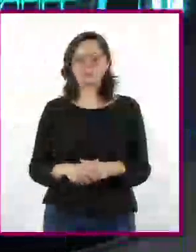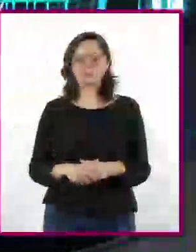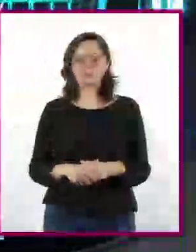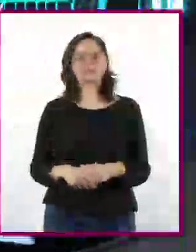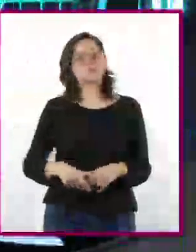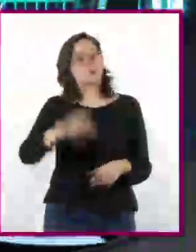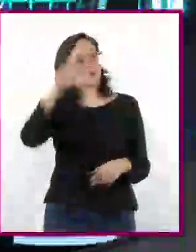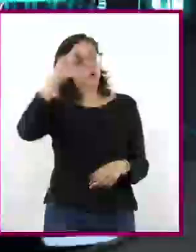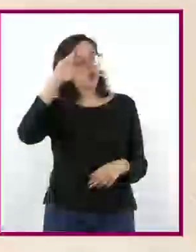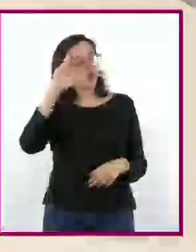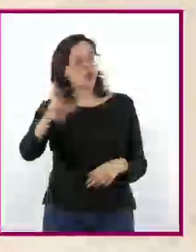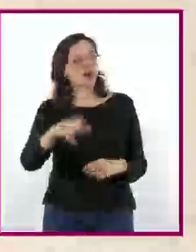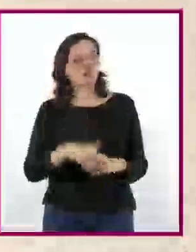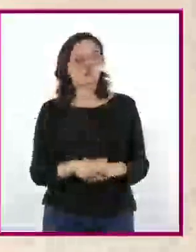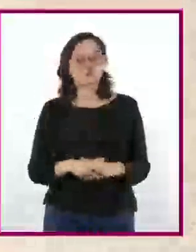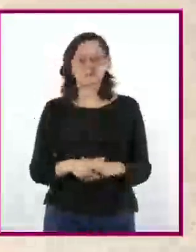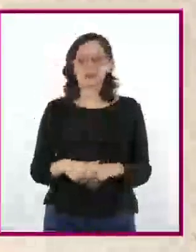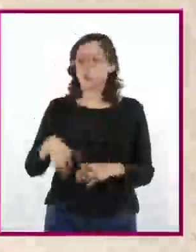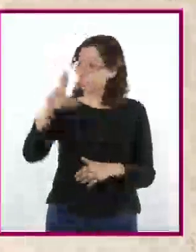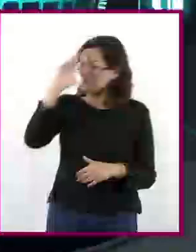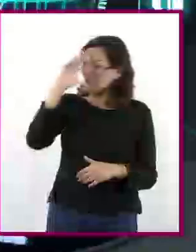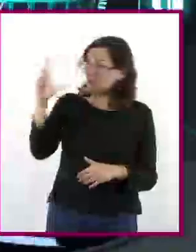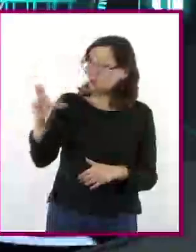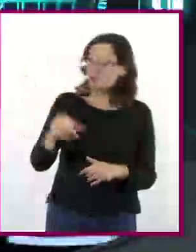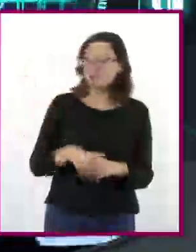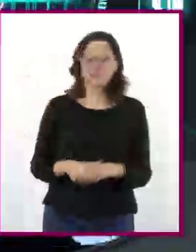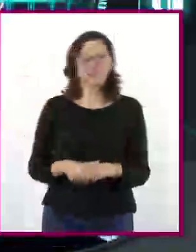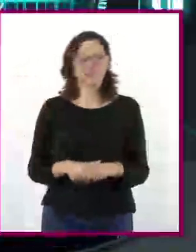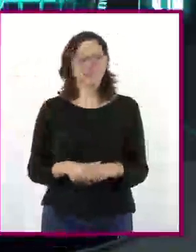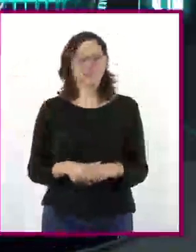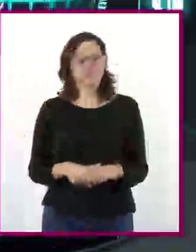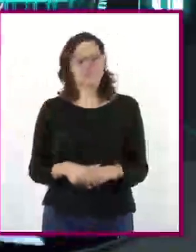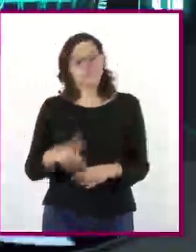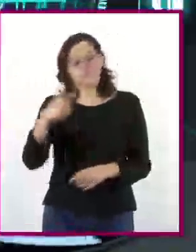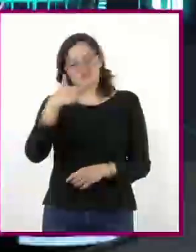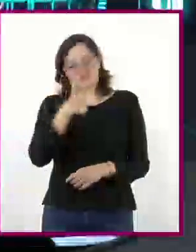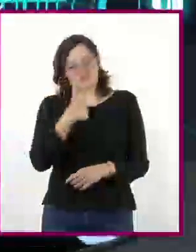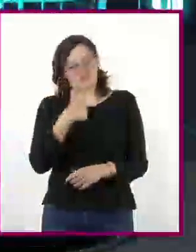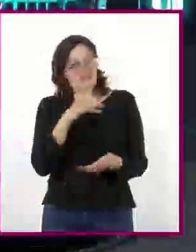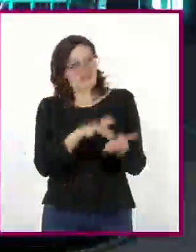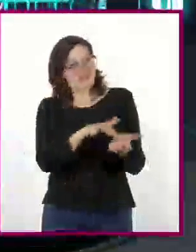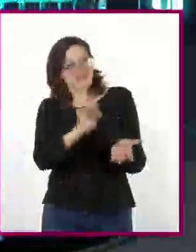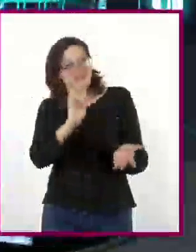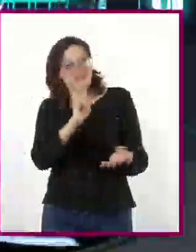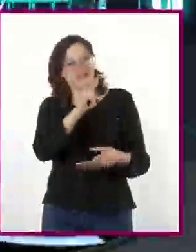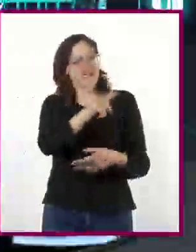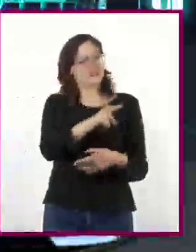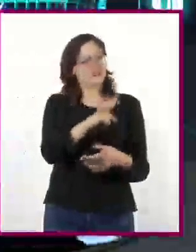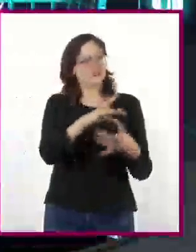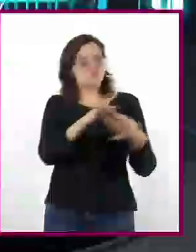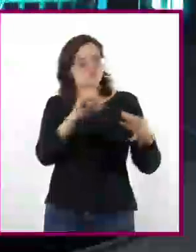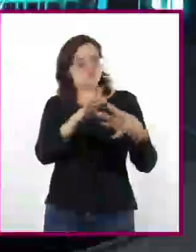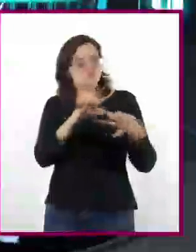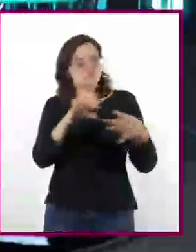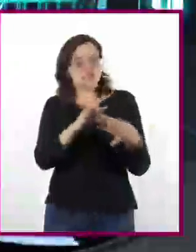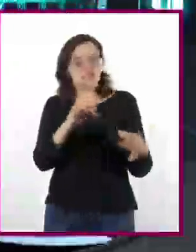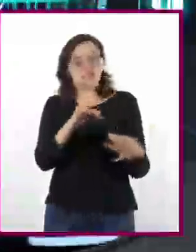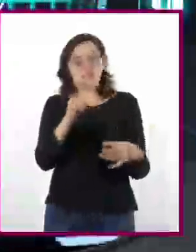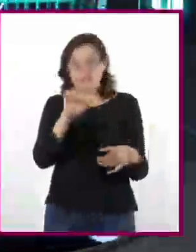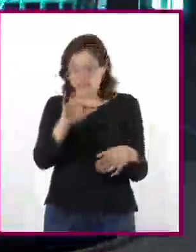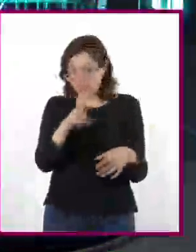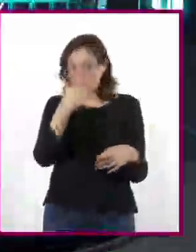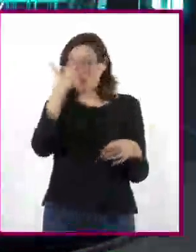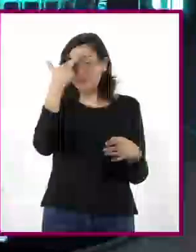¡Hola, Edmundo! ¡Hola! Me llamó la atención lo que acabas de decir. ¿Recuerdas la nota que